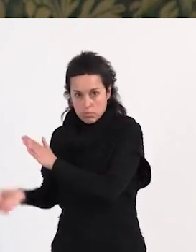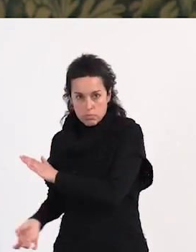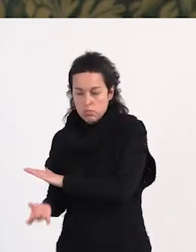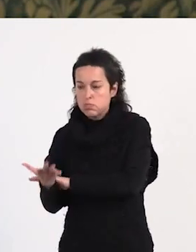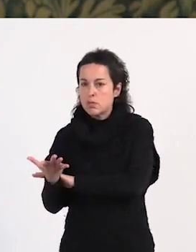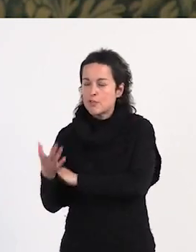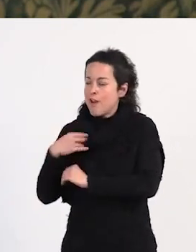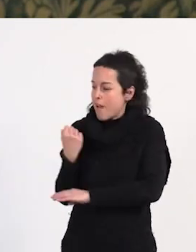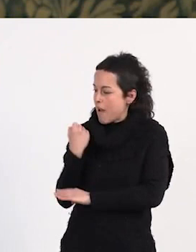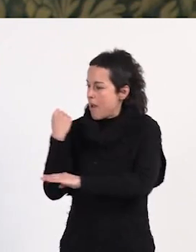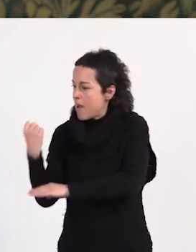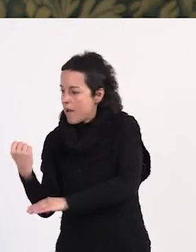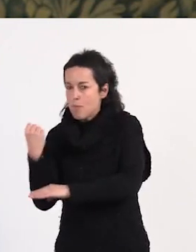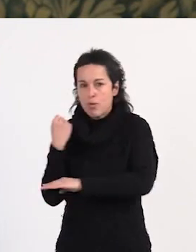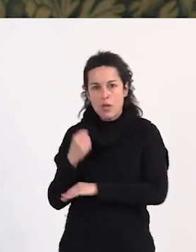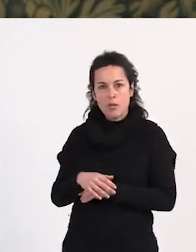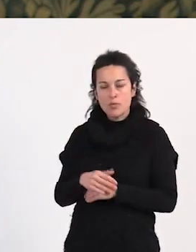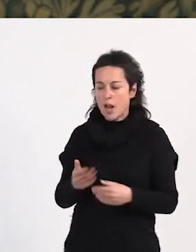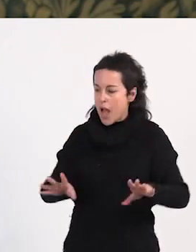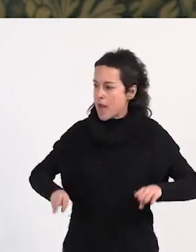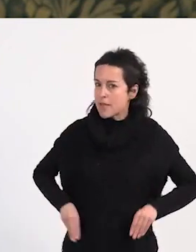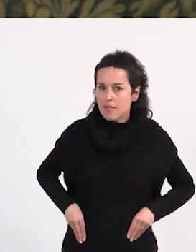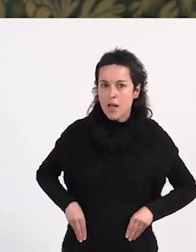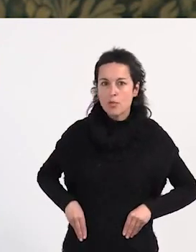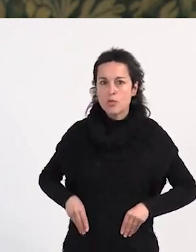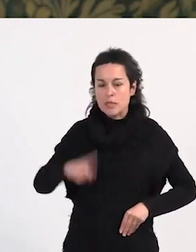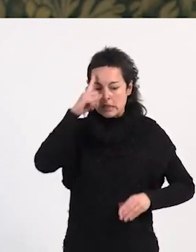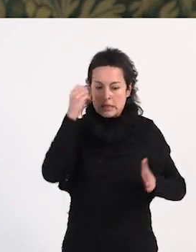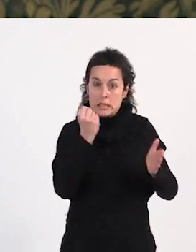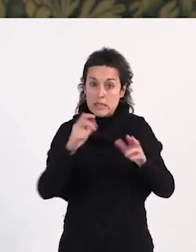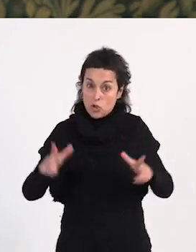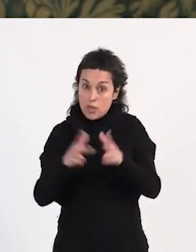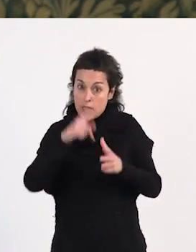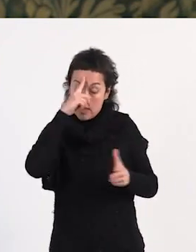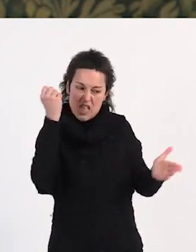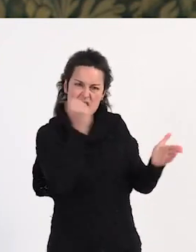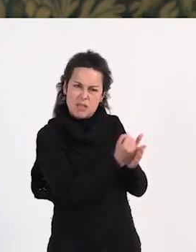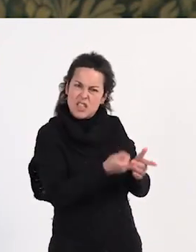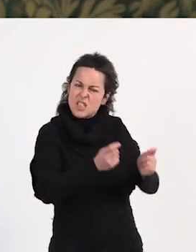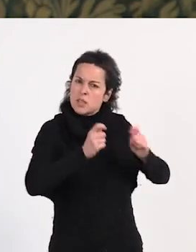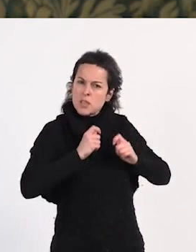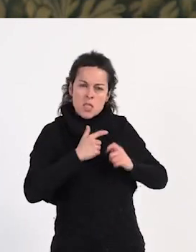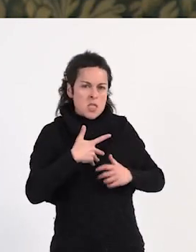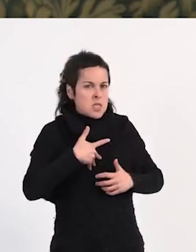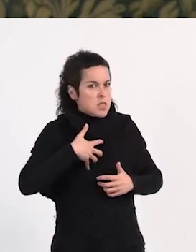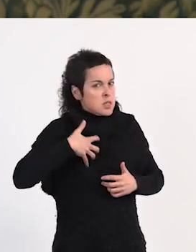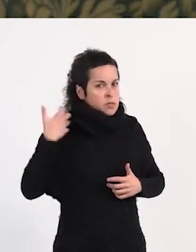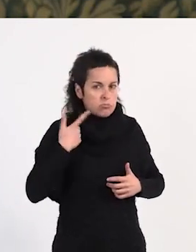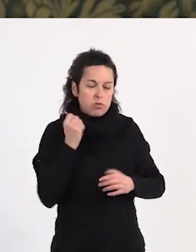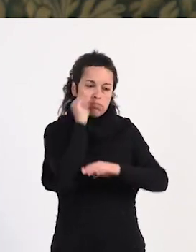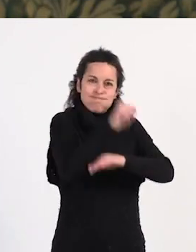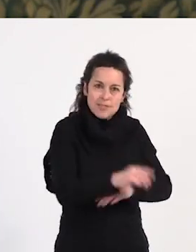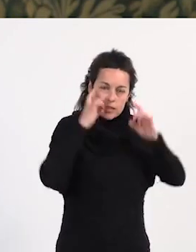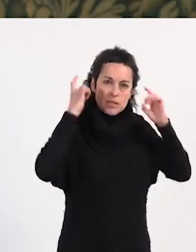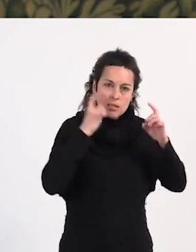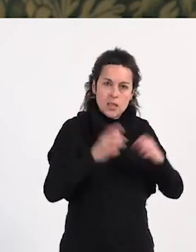nos apoyamos. Nos aceptamos y luchamos por superar el estigma social que nos hace mucho daño. No somos malas